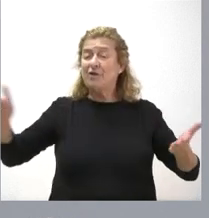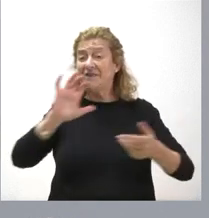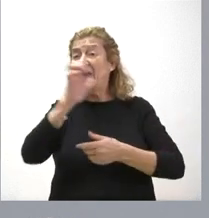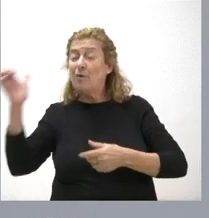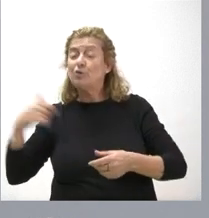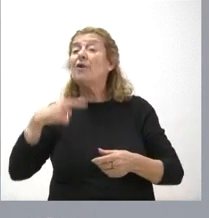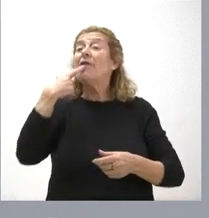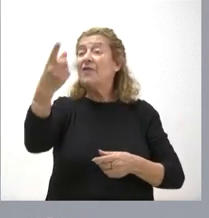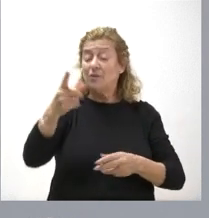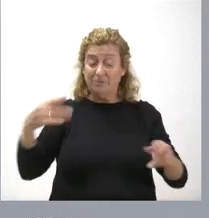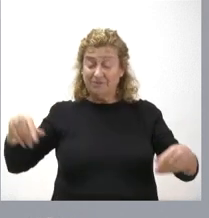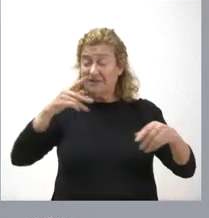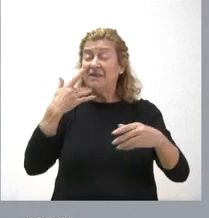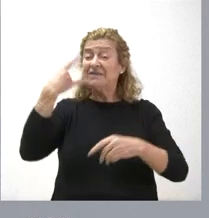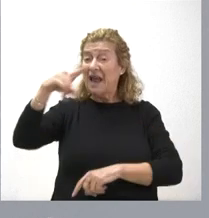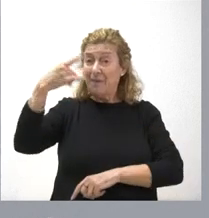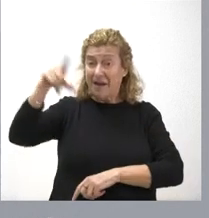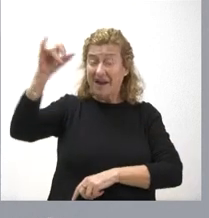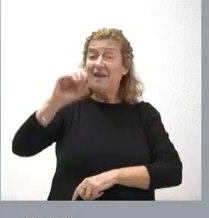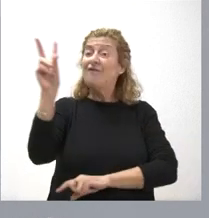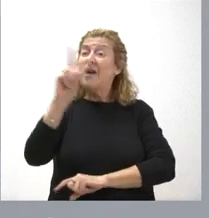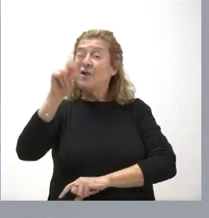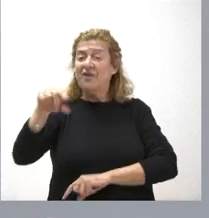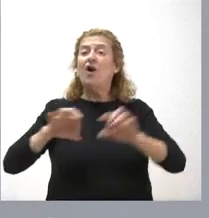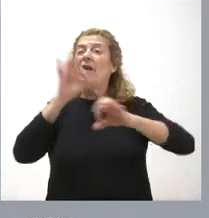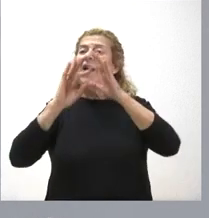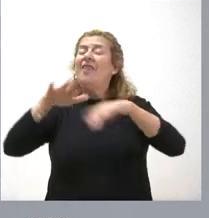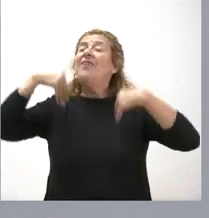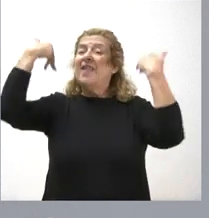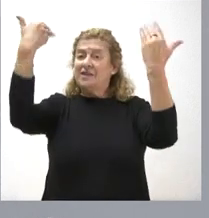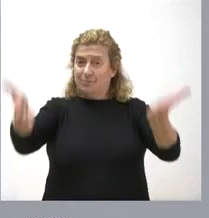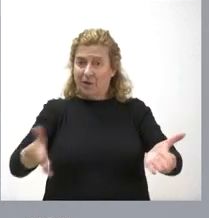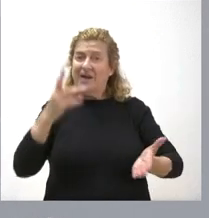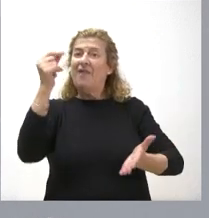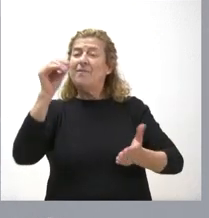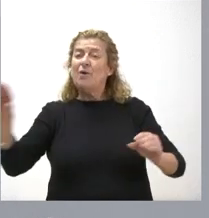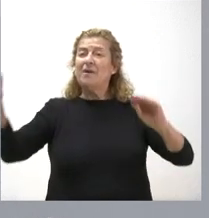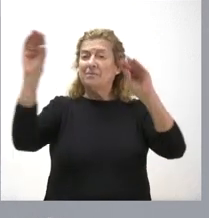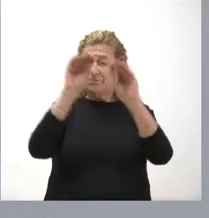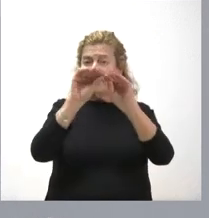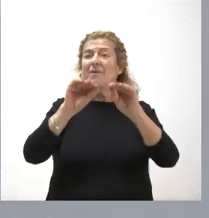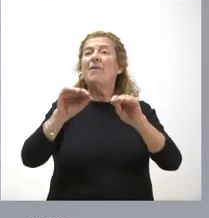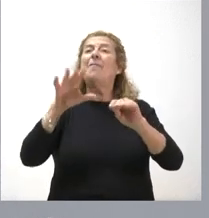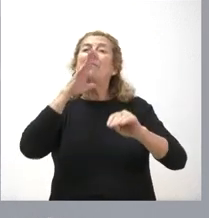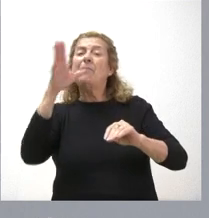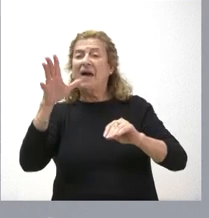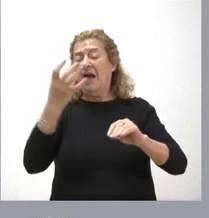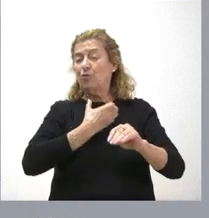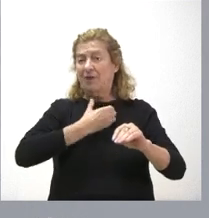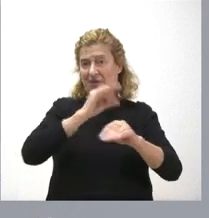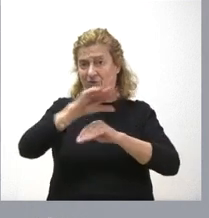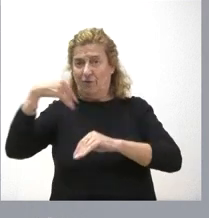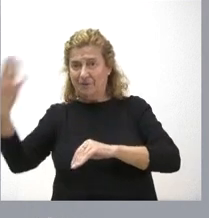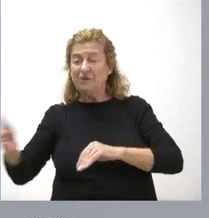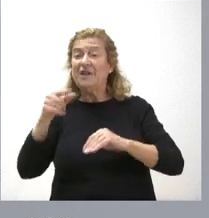digo, lo correspondiente a Salamanca y a Valladolid se realizará posteriormente en los importes que hay en la nota de prensa a los respectivos ayuntamientos.